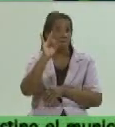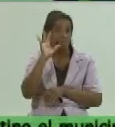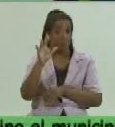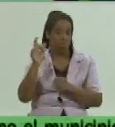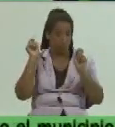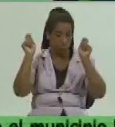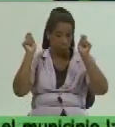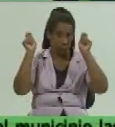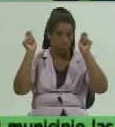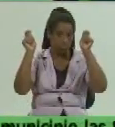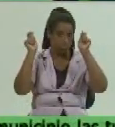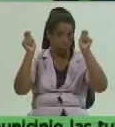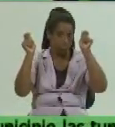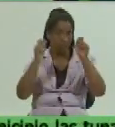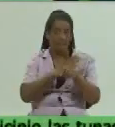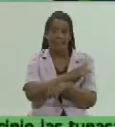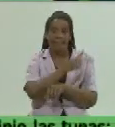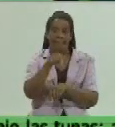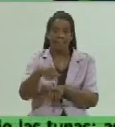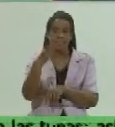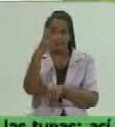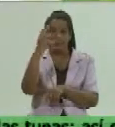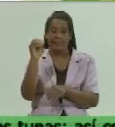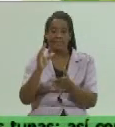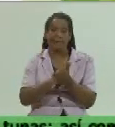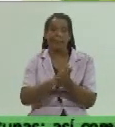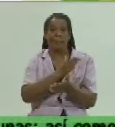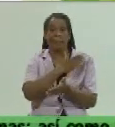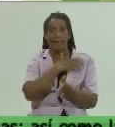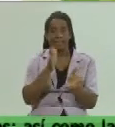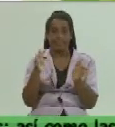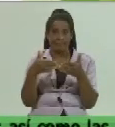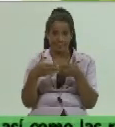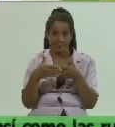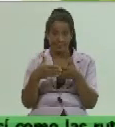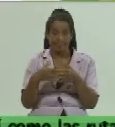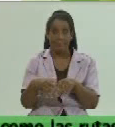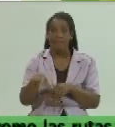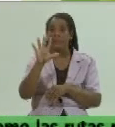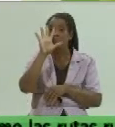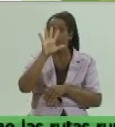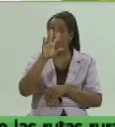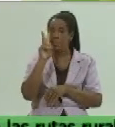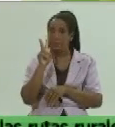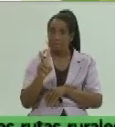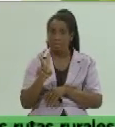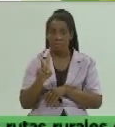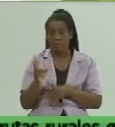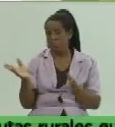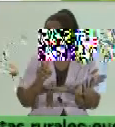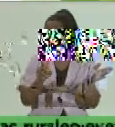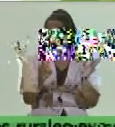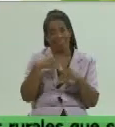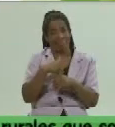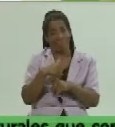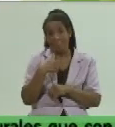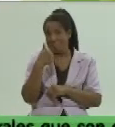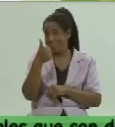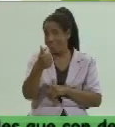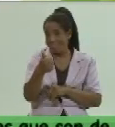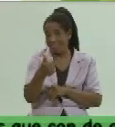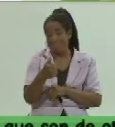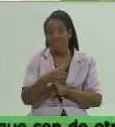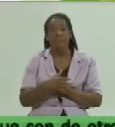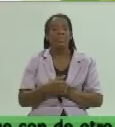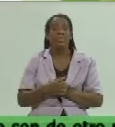de marzo de ella 52 sin lugar para el 69 3%